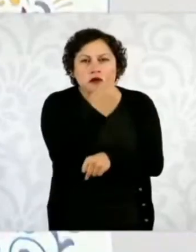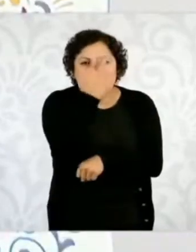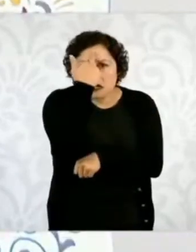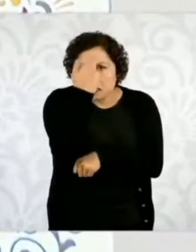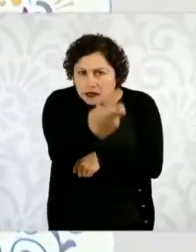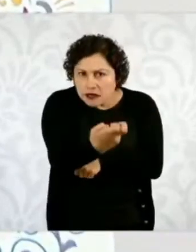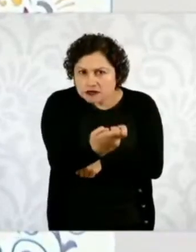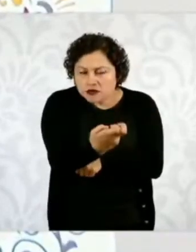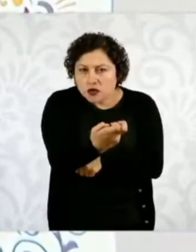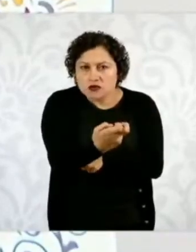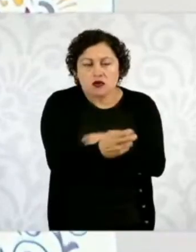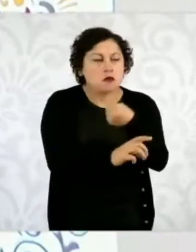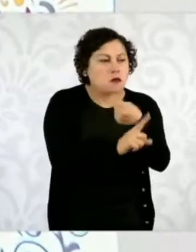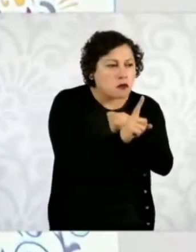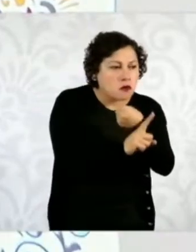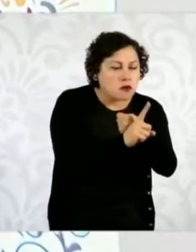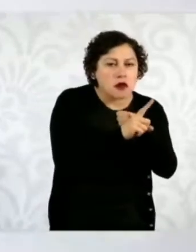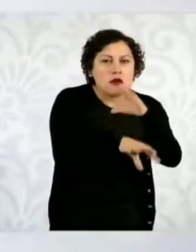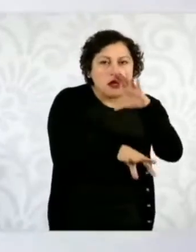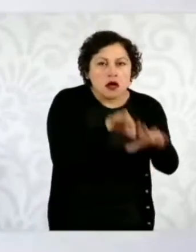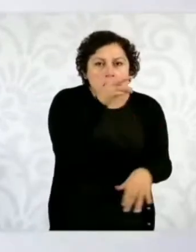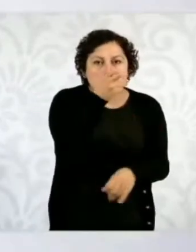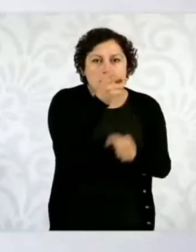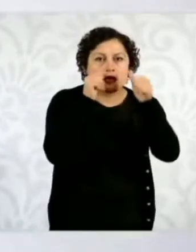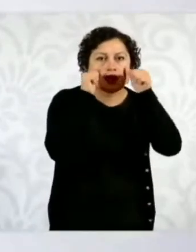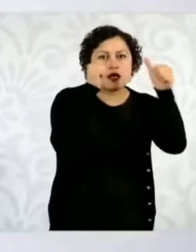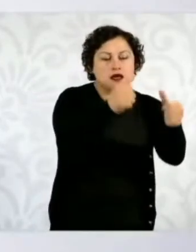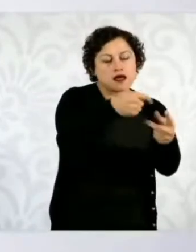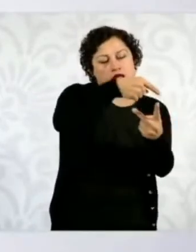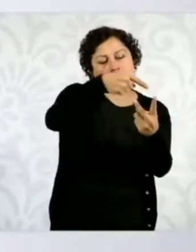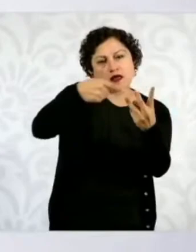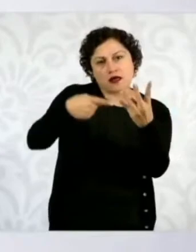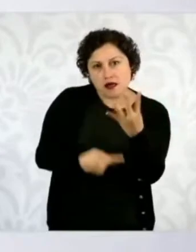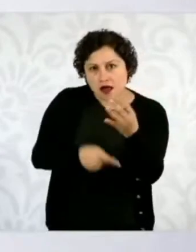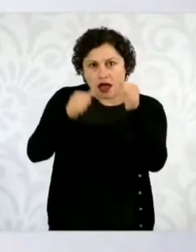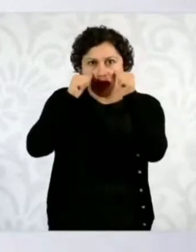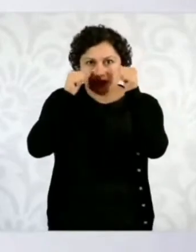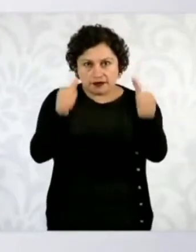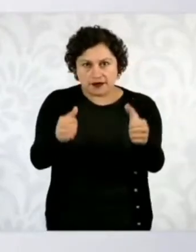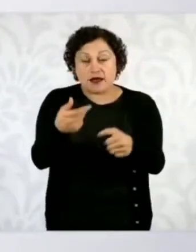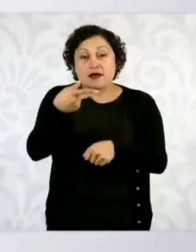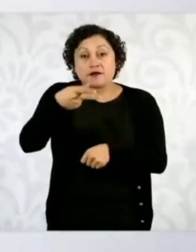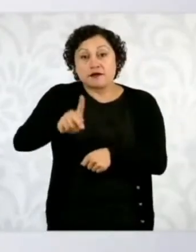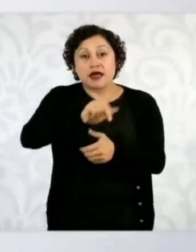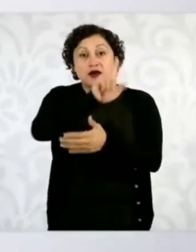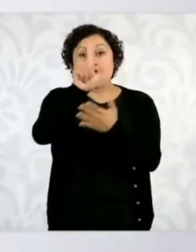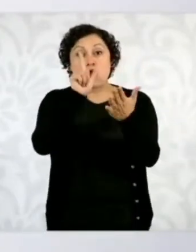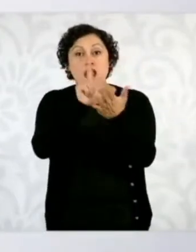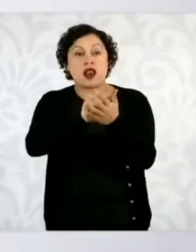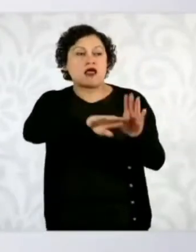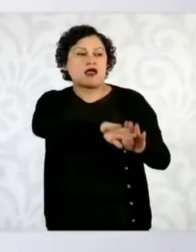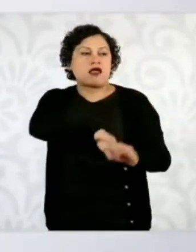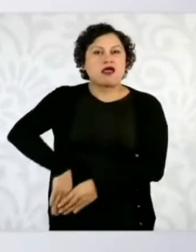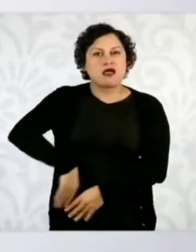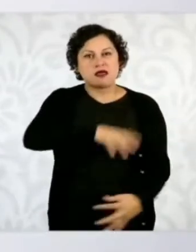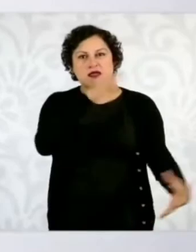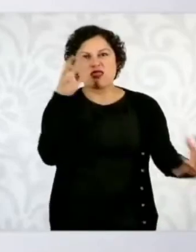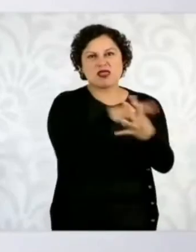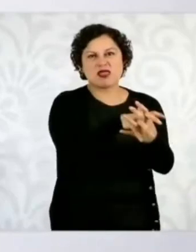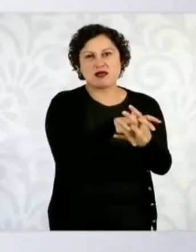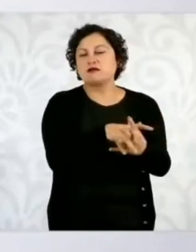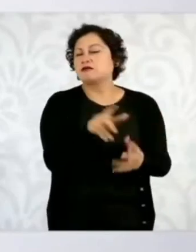un enfrentamiento fuera de la ley, que eso es lo que quiere decir la guerra. La guerra quiere decir